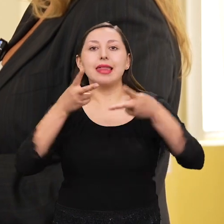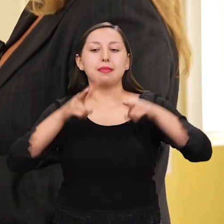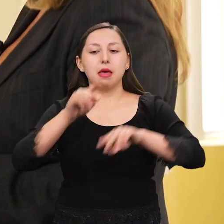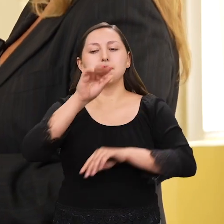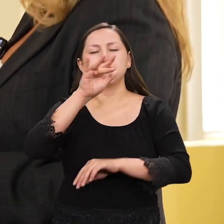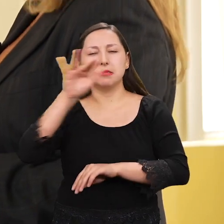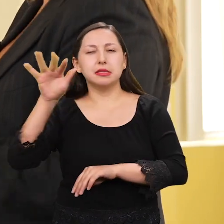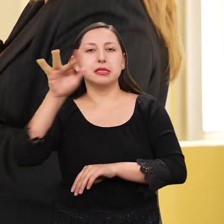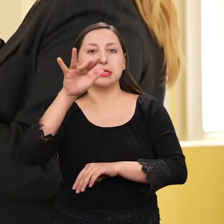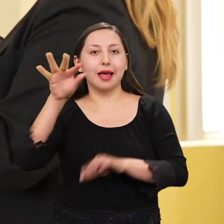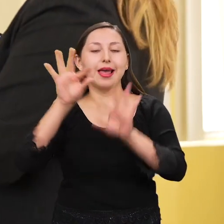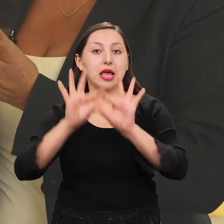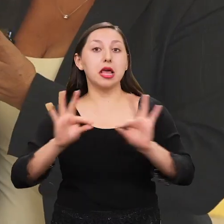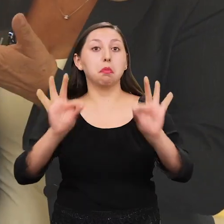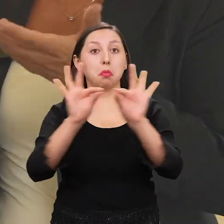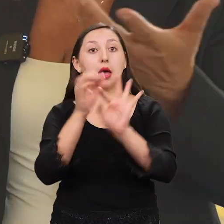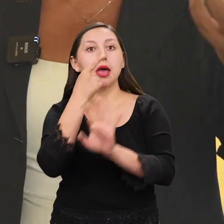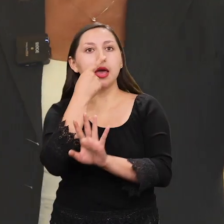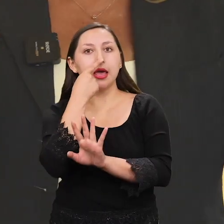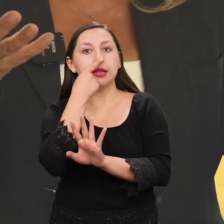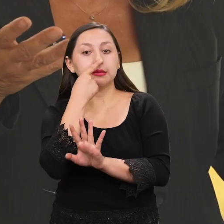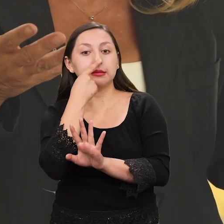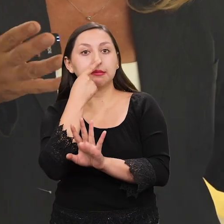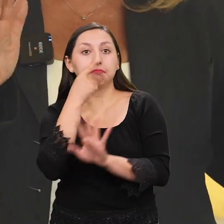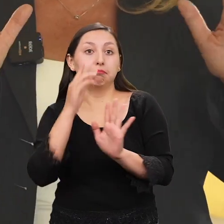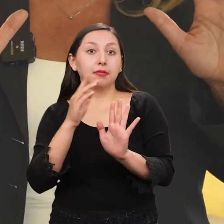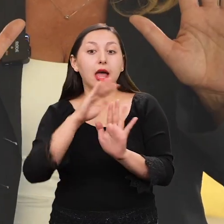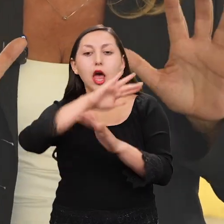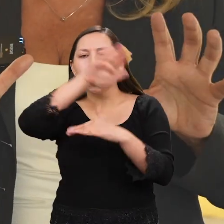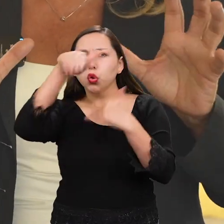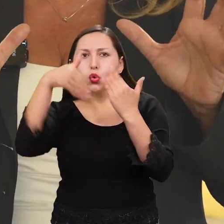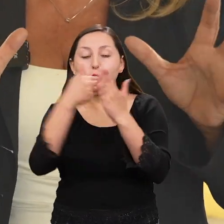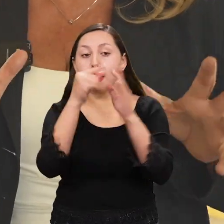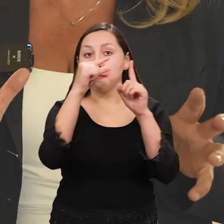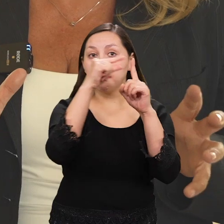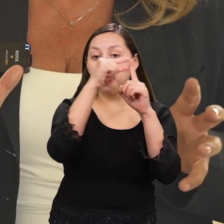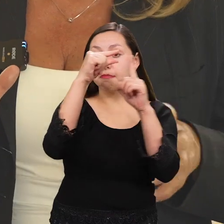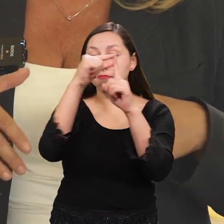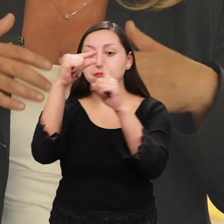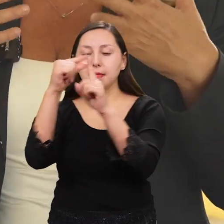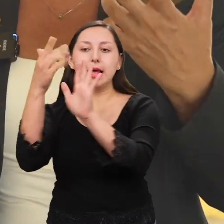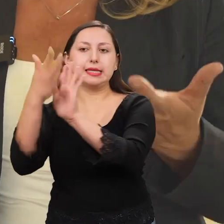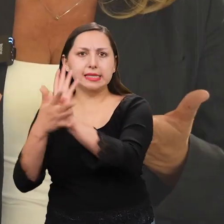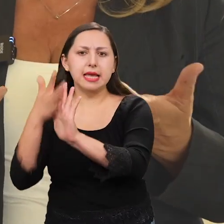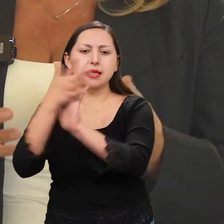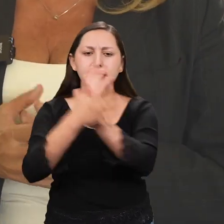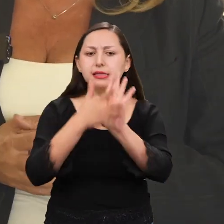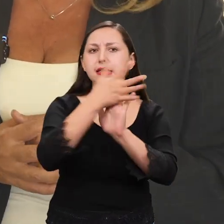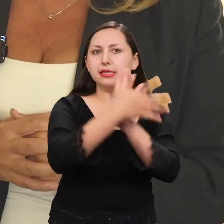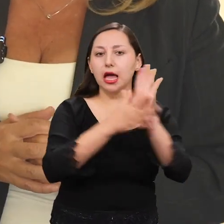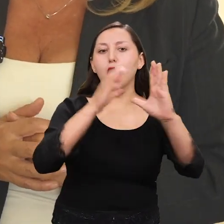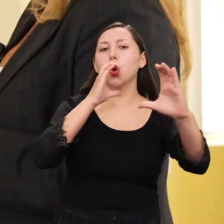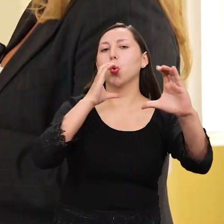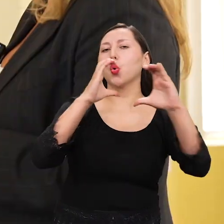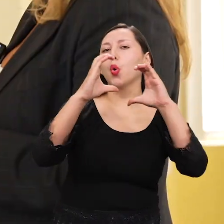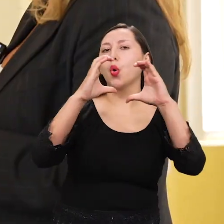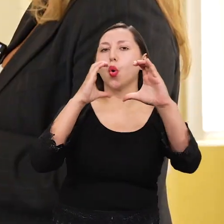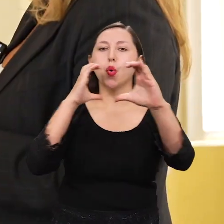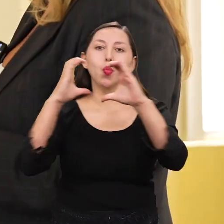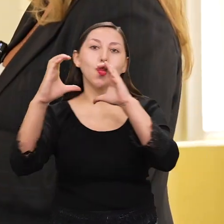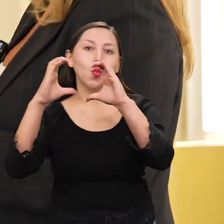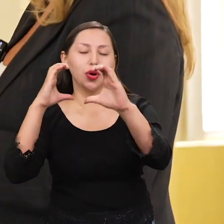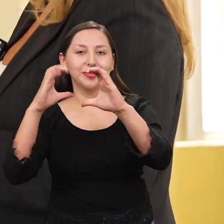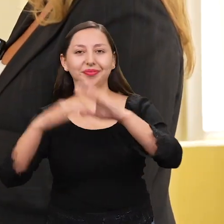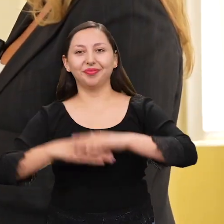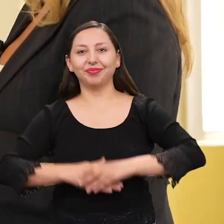interesante! ¡Qué interesante! Todas las palabras tienen una seña específica para poderse comunicar mejor. Entonces,